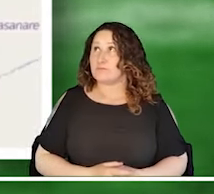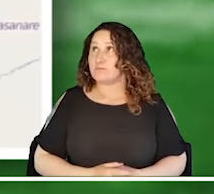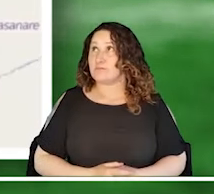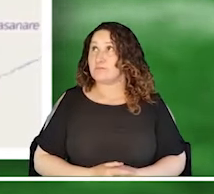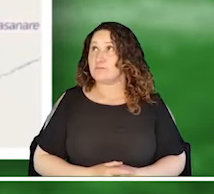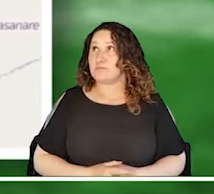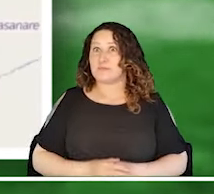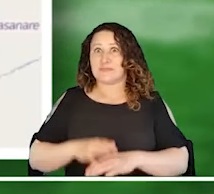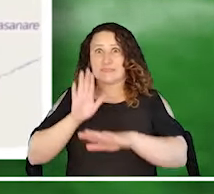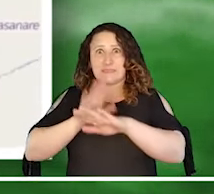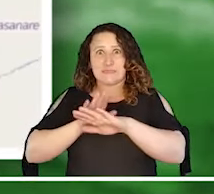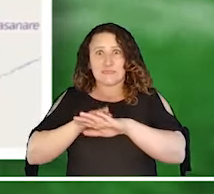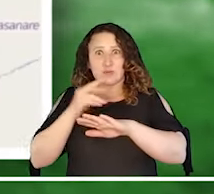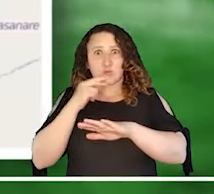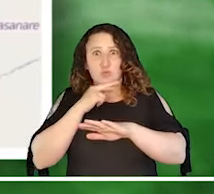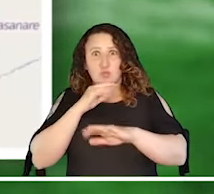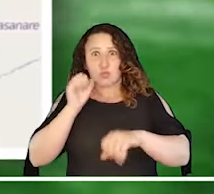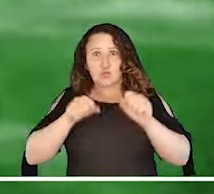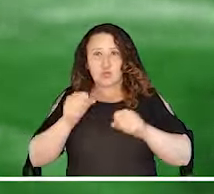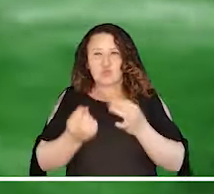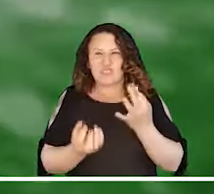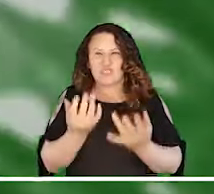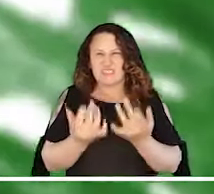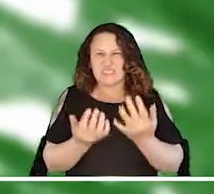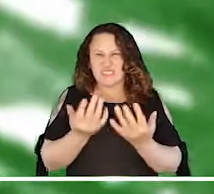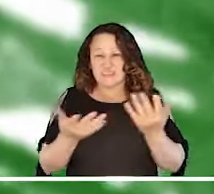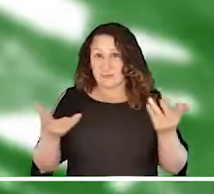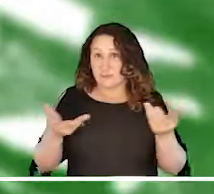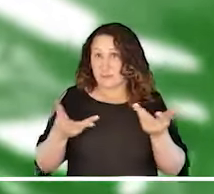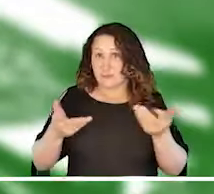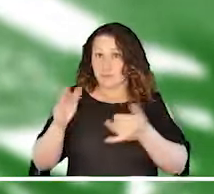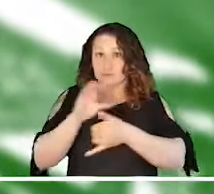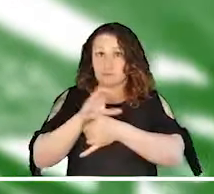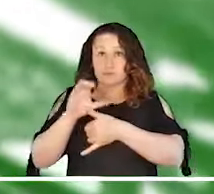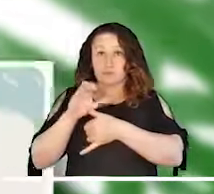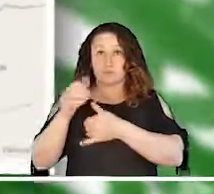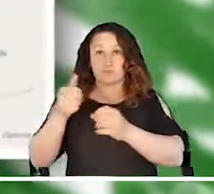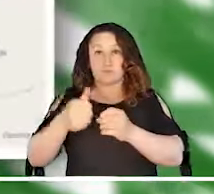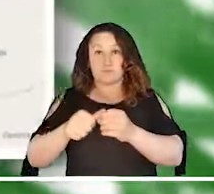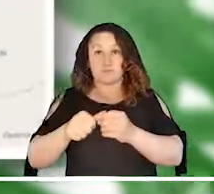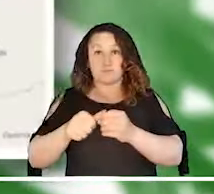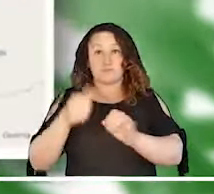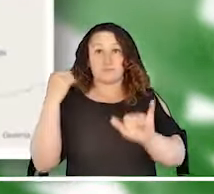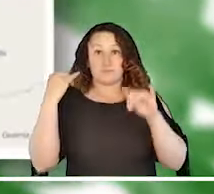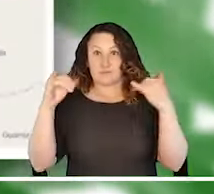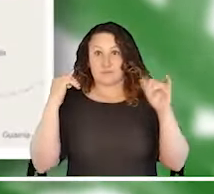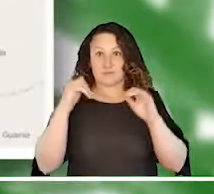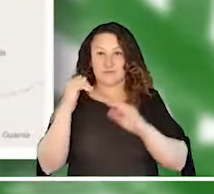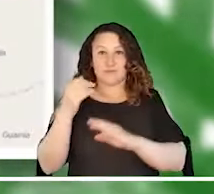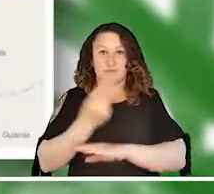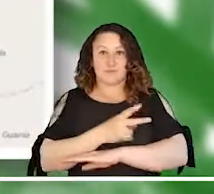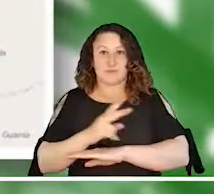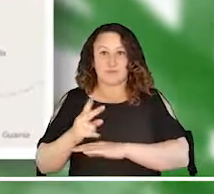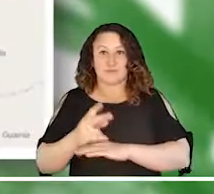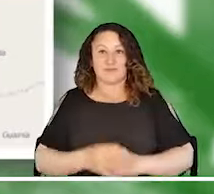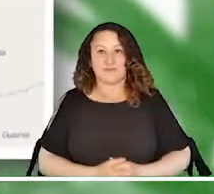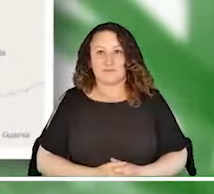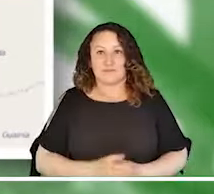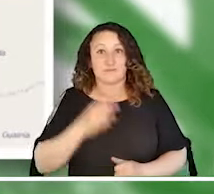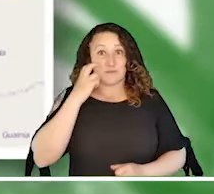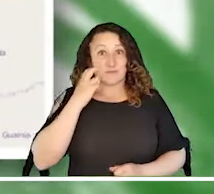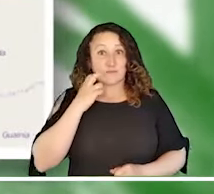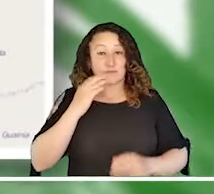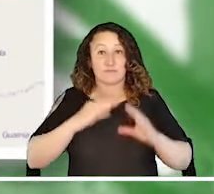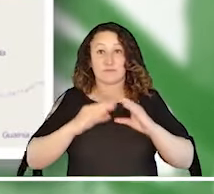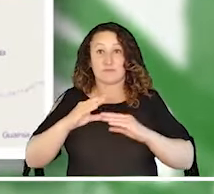represamiento del río Blanco. Se activa la alerta roja por alta probabilidad de incendios en zonas del Caribe, Arauca,